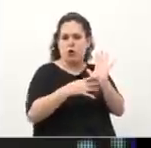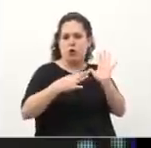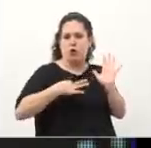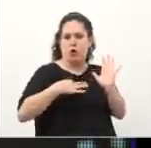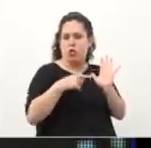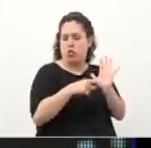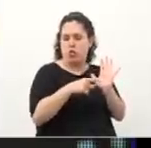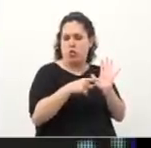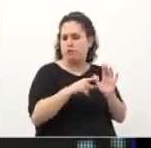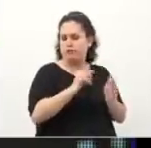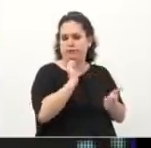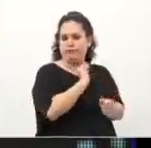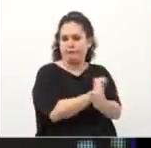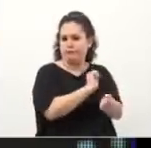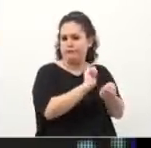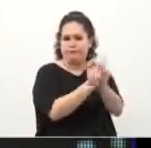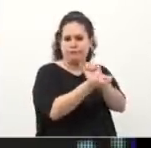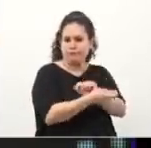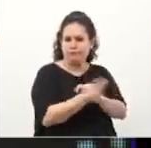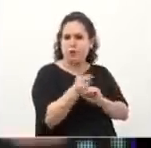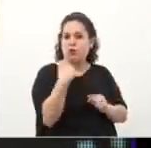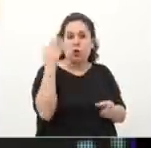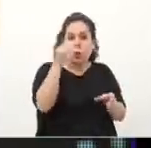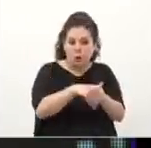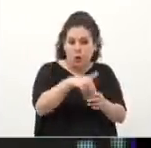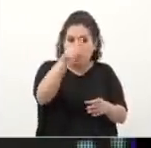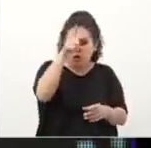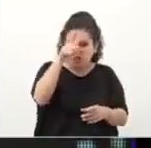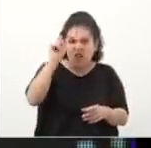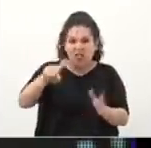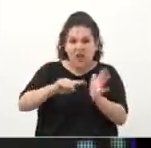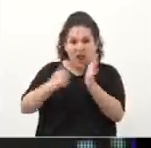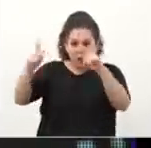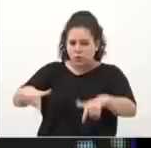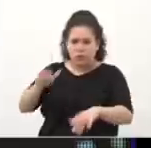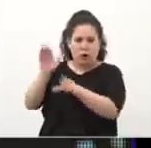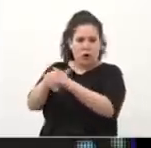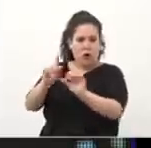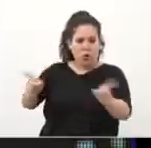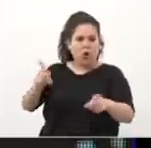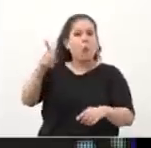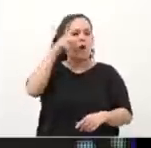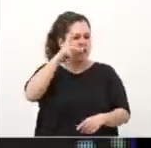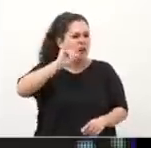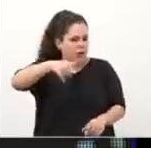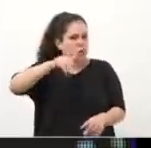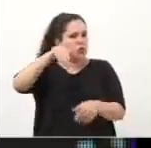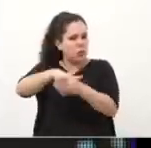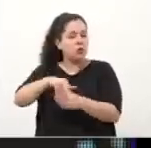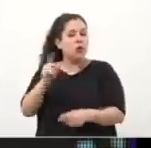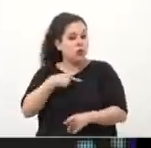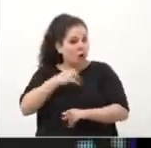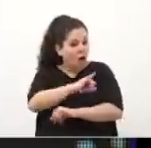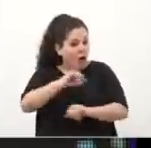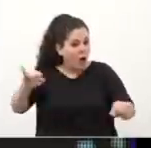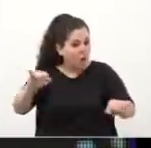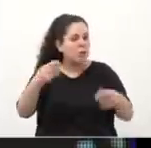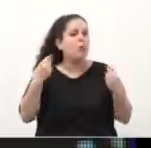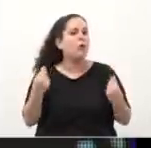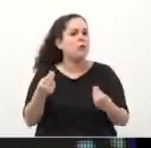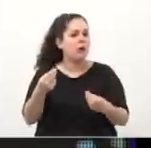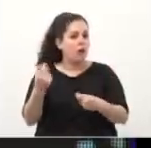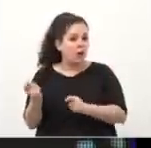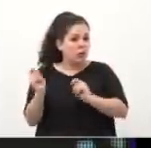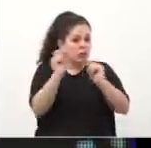represiva. Nosotros, por supuesto, nunca votamos la policía de la ciudad. Sí lo hizo el kirchnerismo. Y nosotros advertimos desde el primer momento que se le estaba dando al